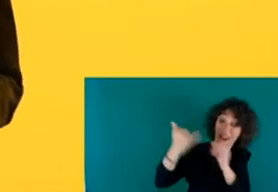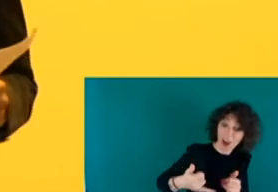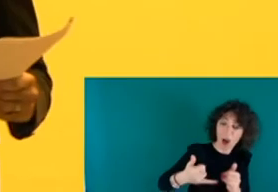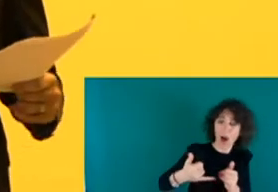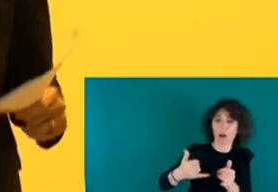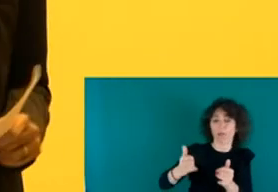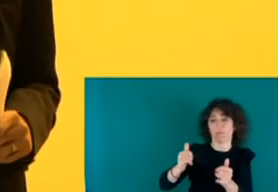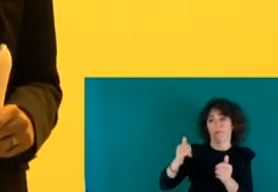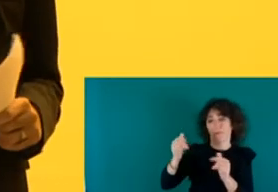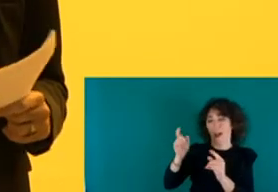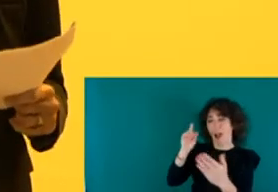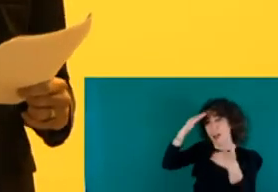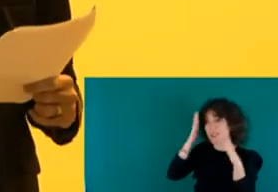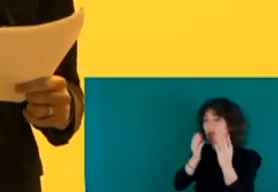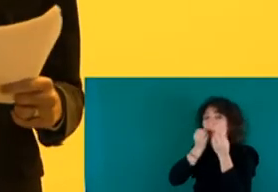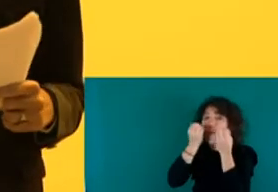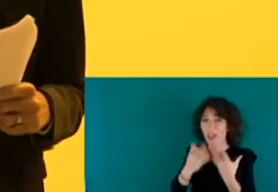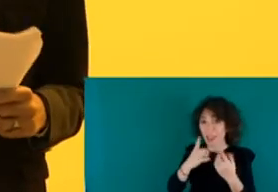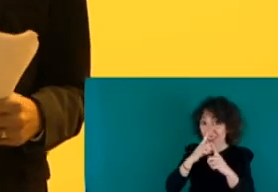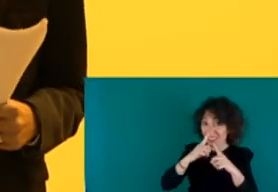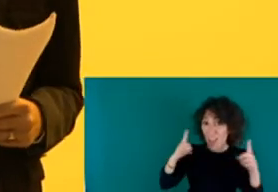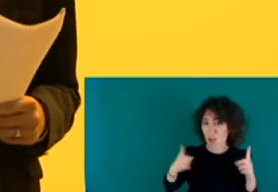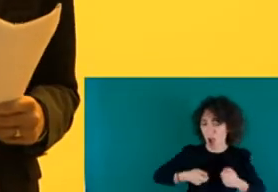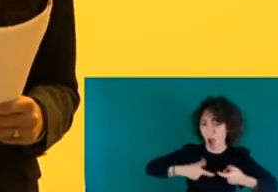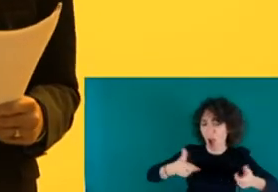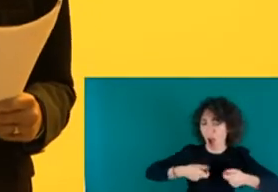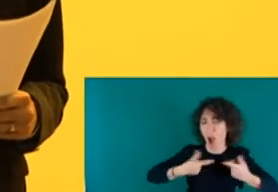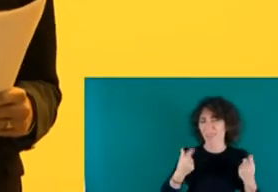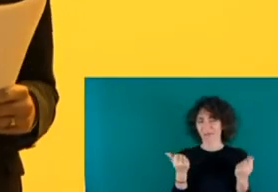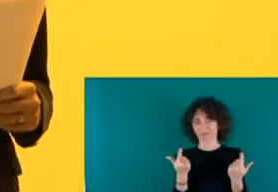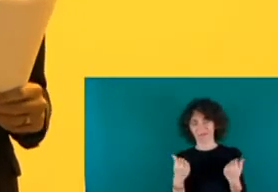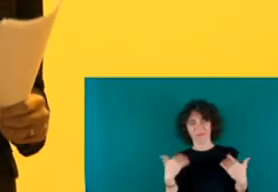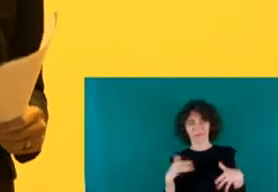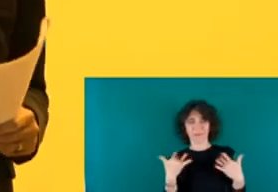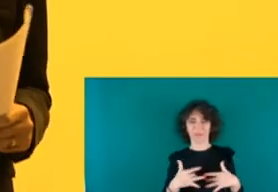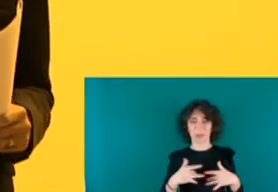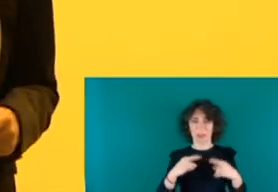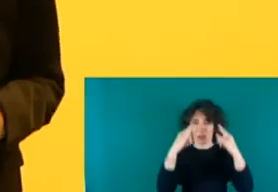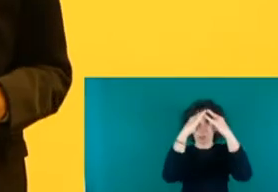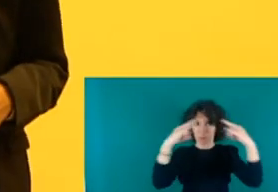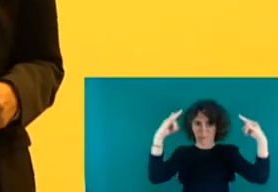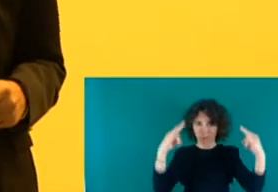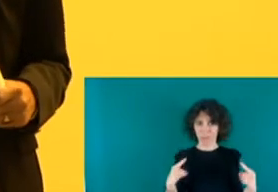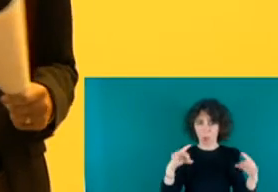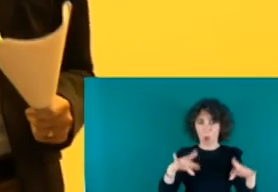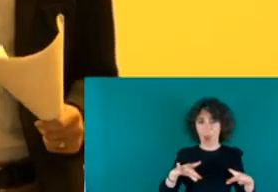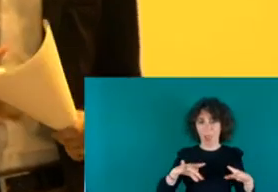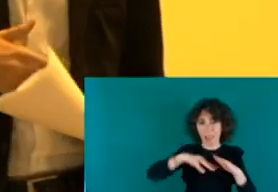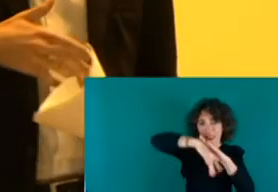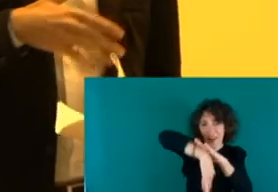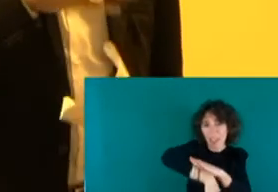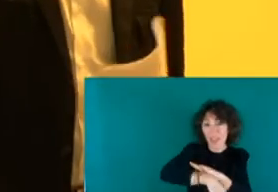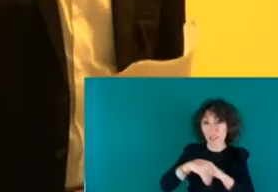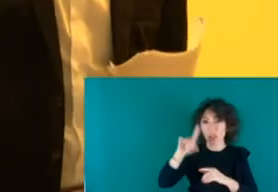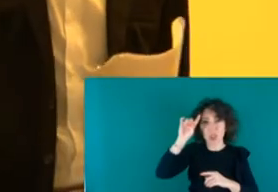gastándonos en este último año un montón de dinero en macro campamentos como el de las raíces. No sé si alguna vez han visto algo